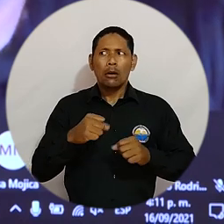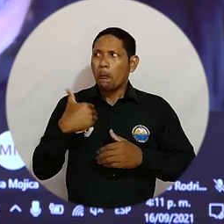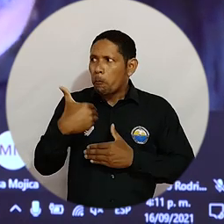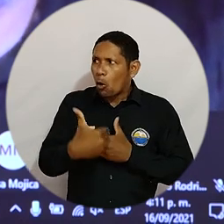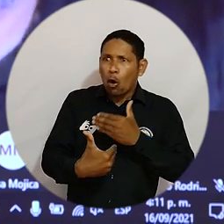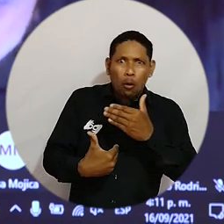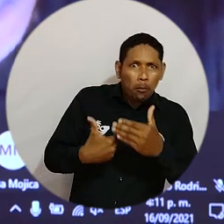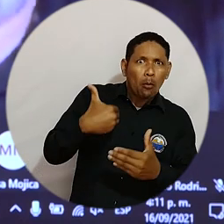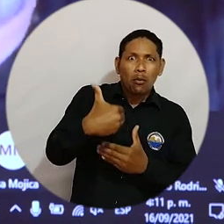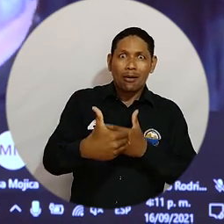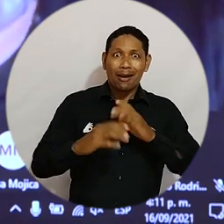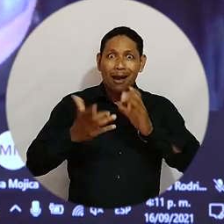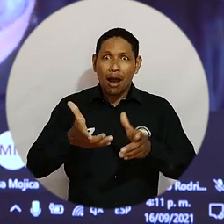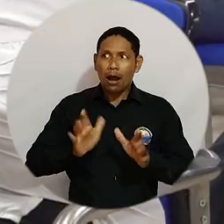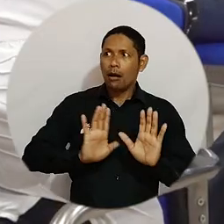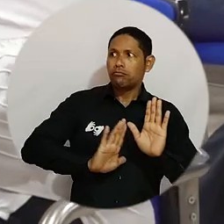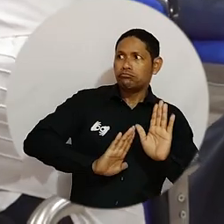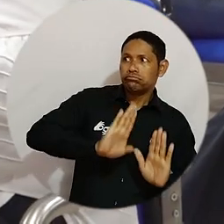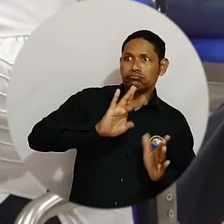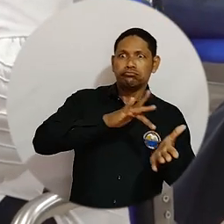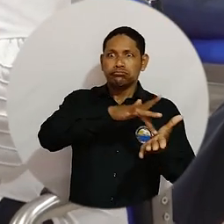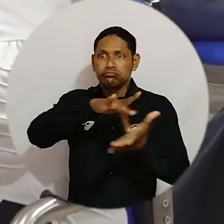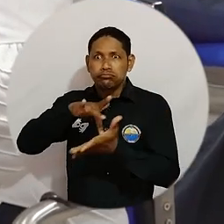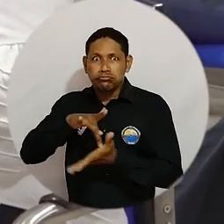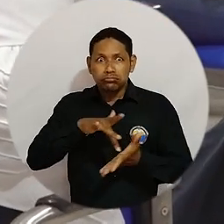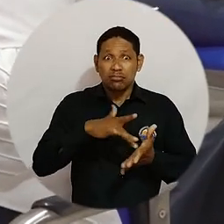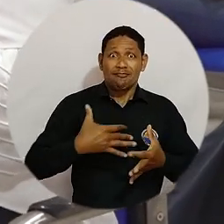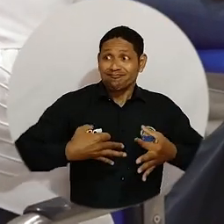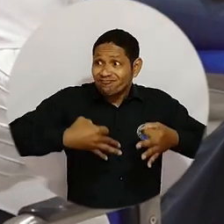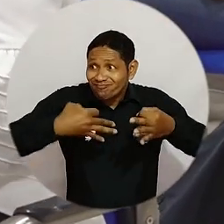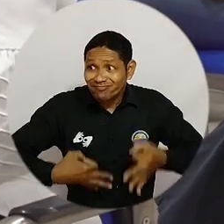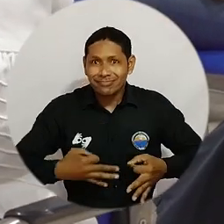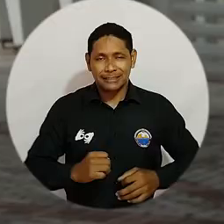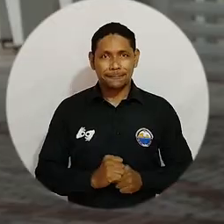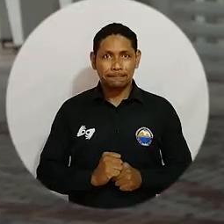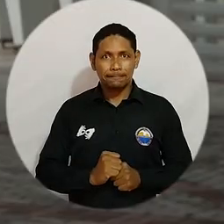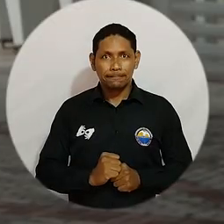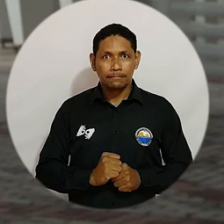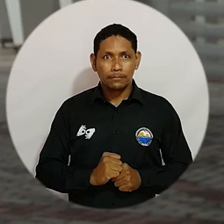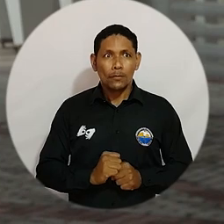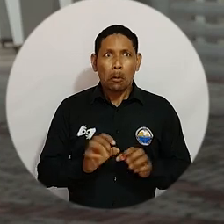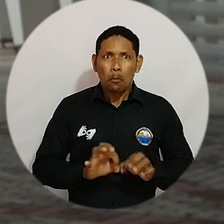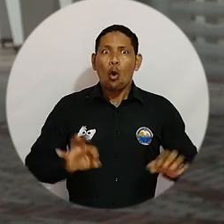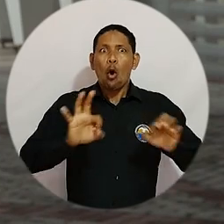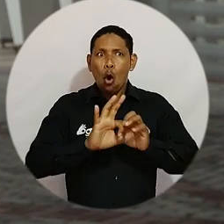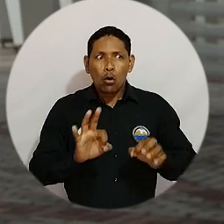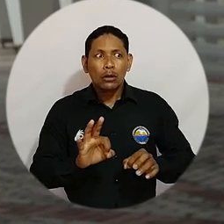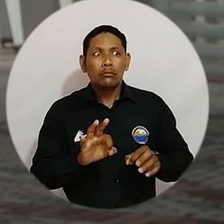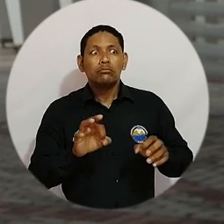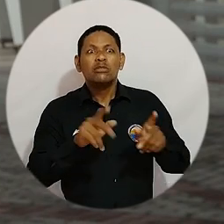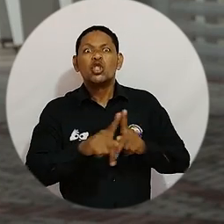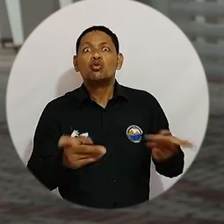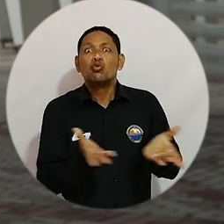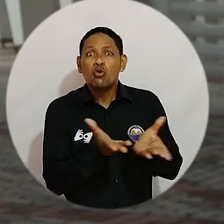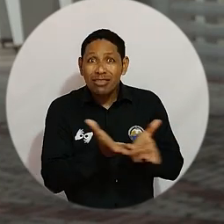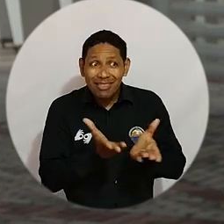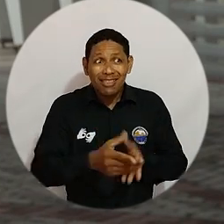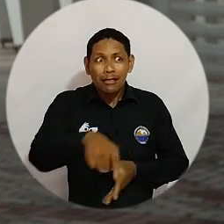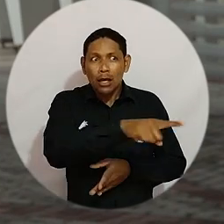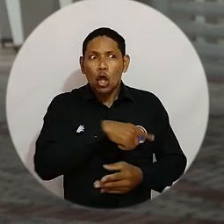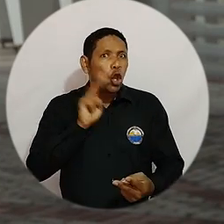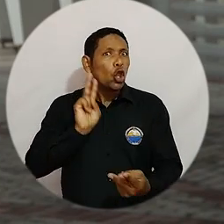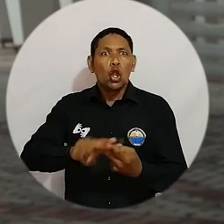de un regreso gradual y sobre todo, seguro a la institución. Debemos darle la oportunidad a esos estudiantes que